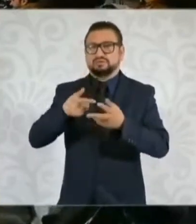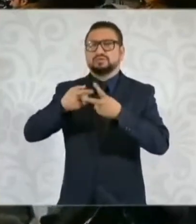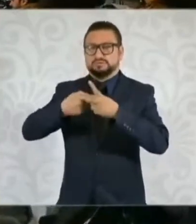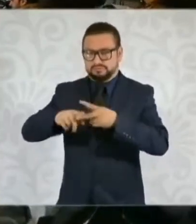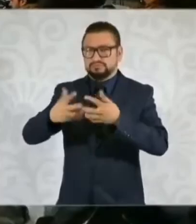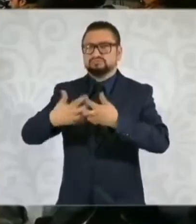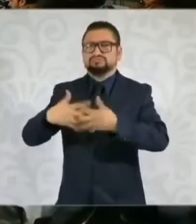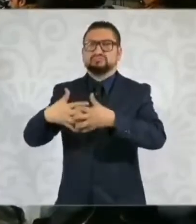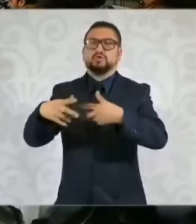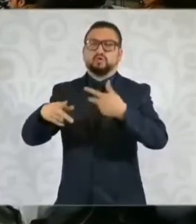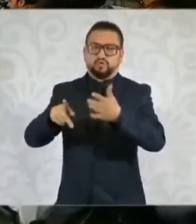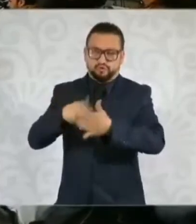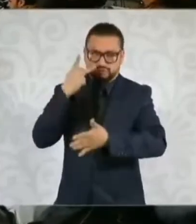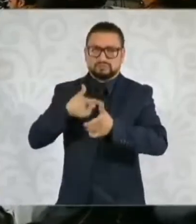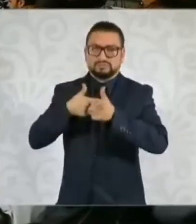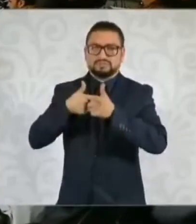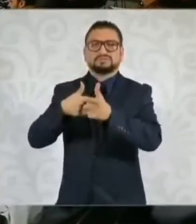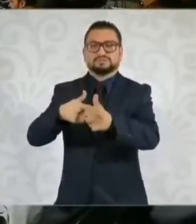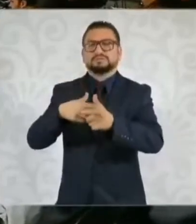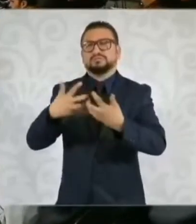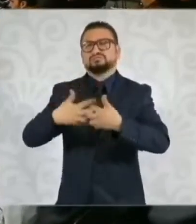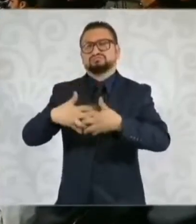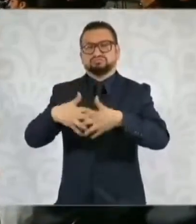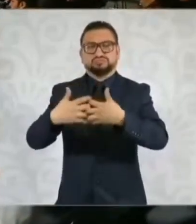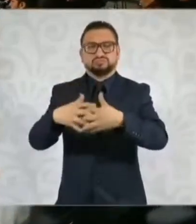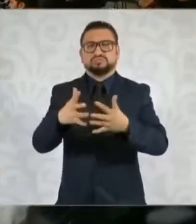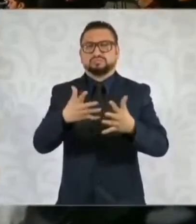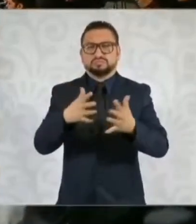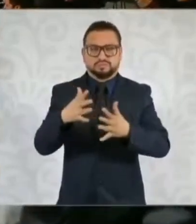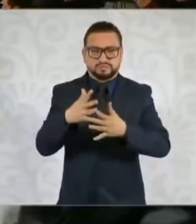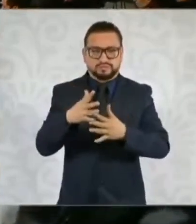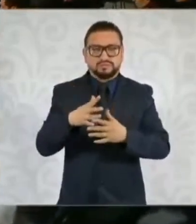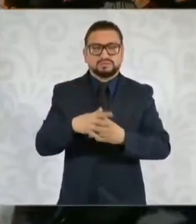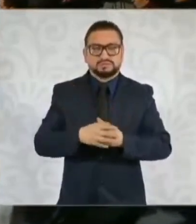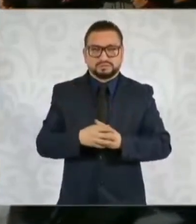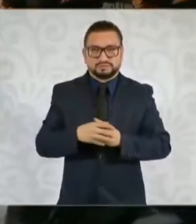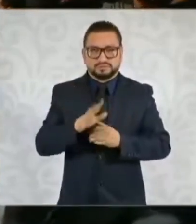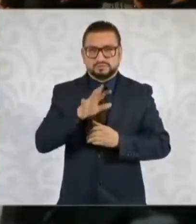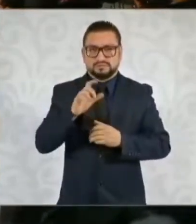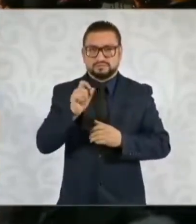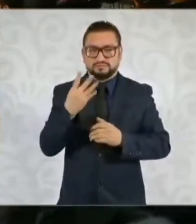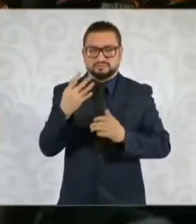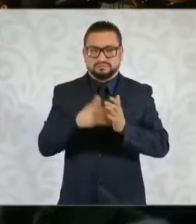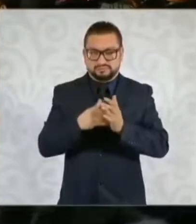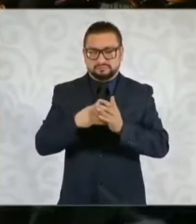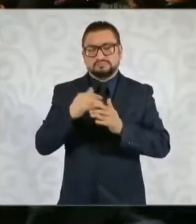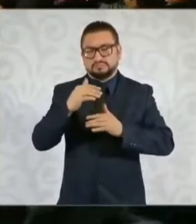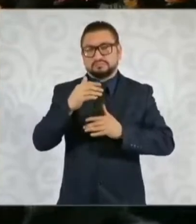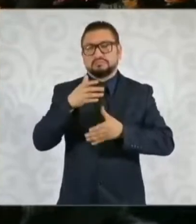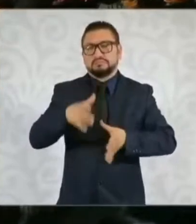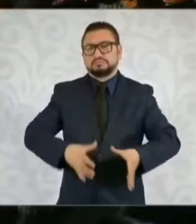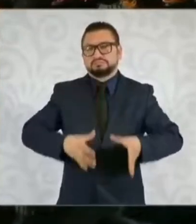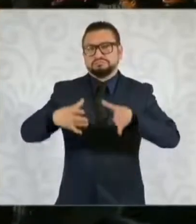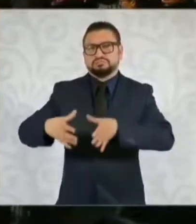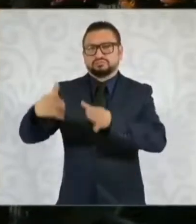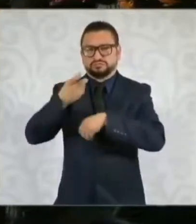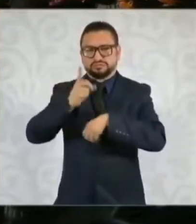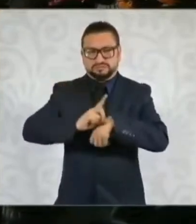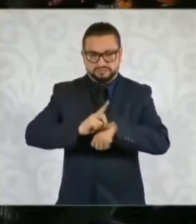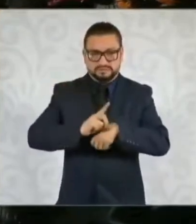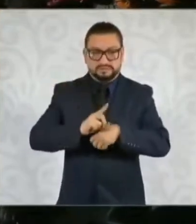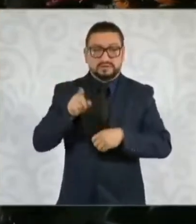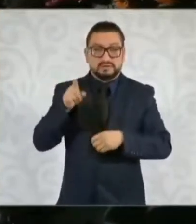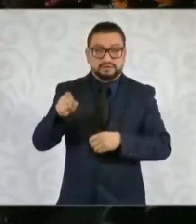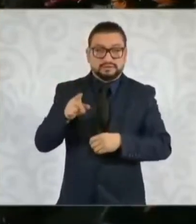que siga produciendo la cantidad que está produciendo, que son alrededor de 320 mil barriles por día. La refinería tiene